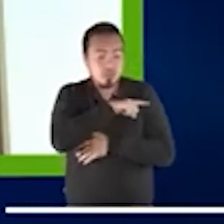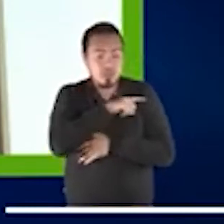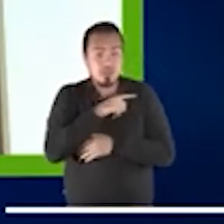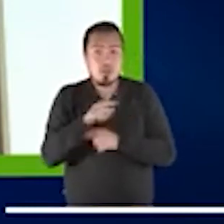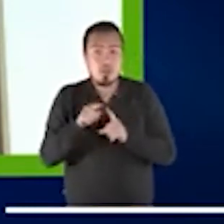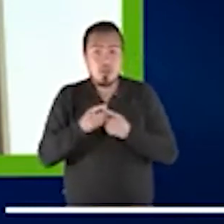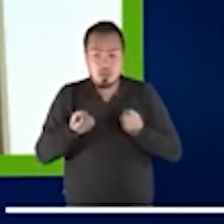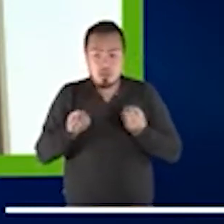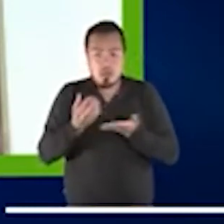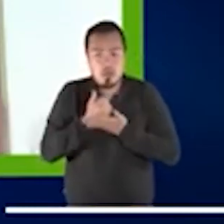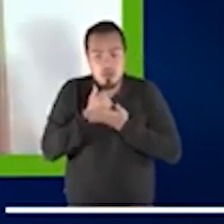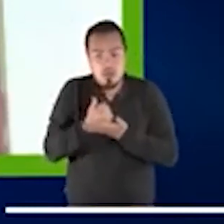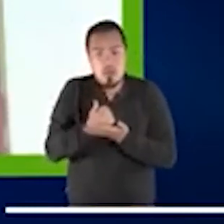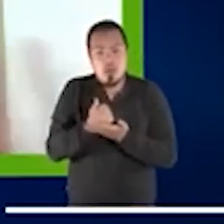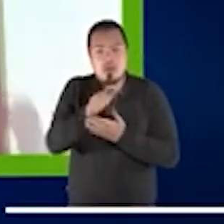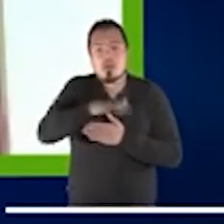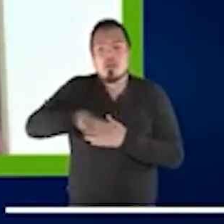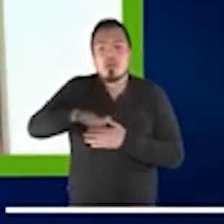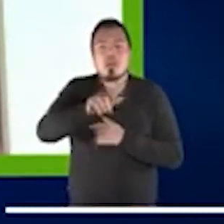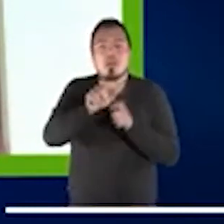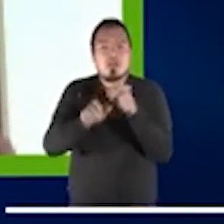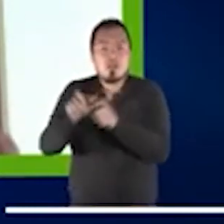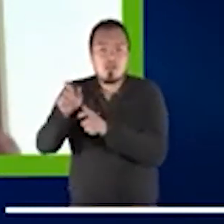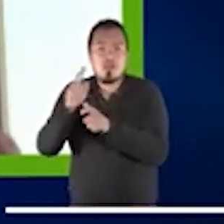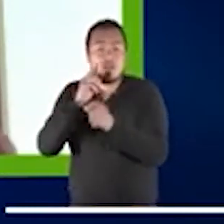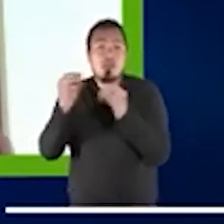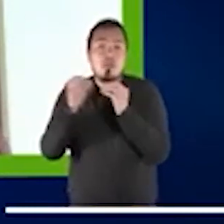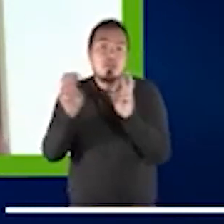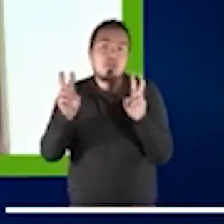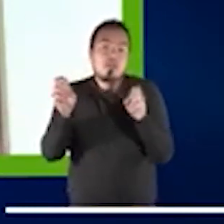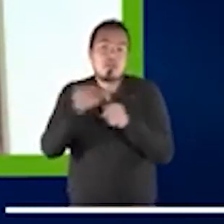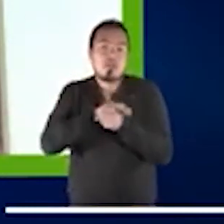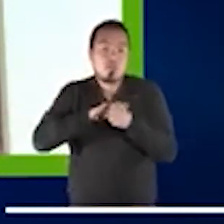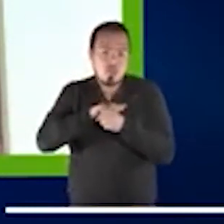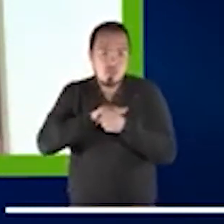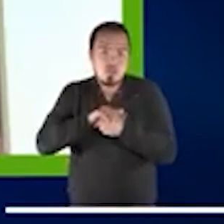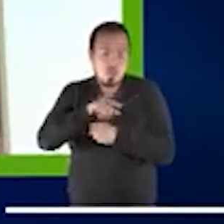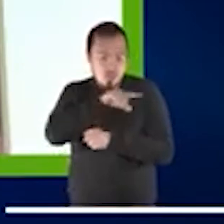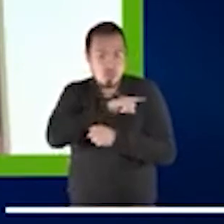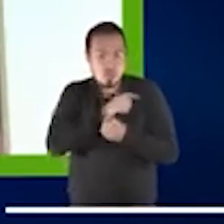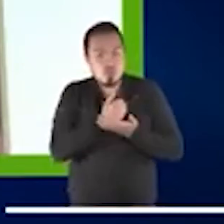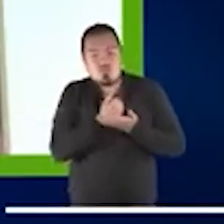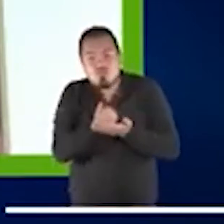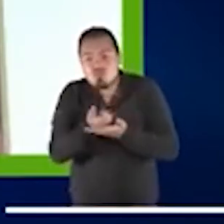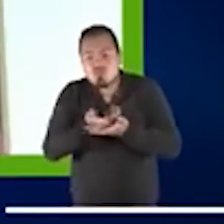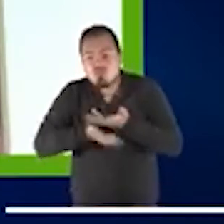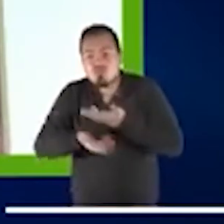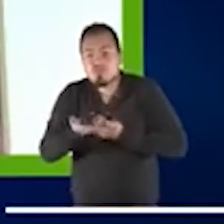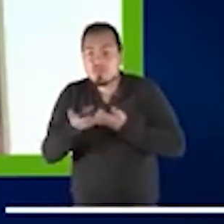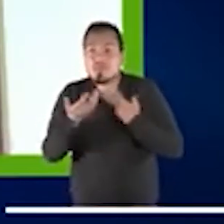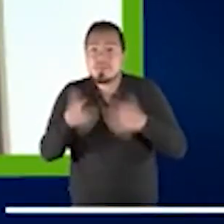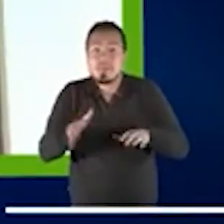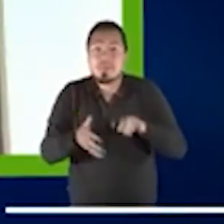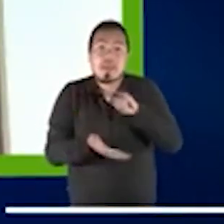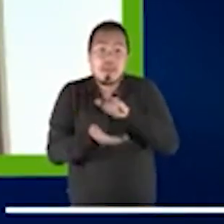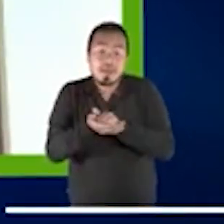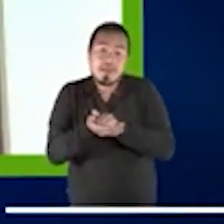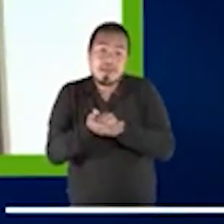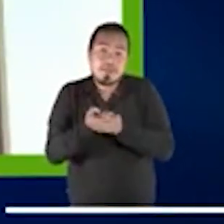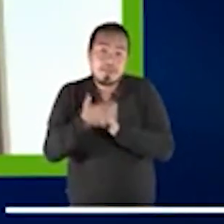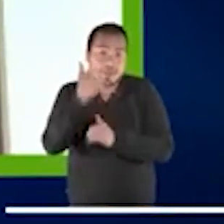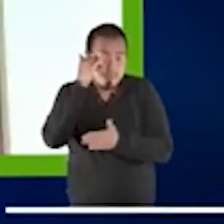durante el encierro y durante esta situación abnormal que estamos viviendo. Creo que es algo importante para